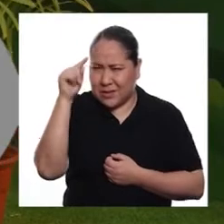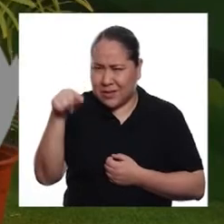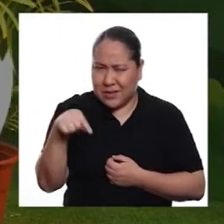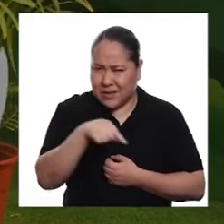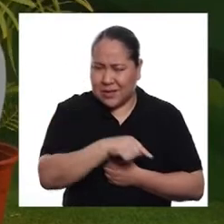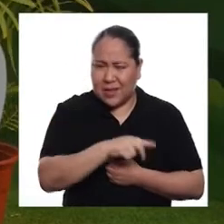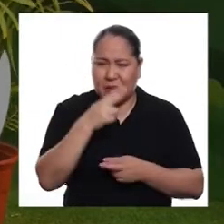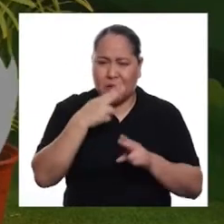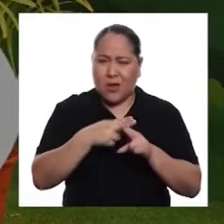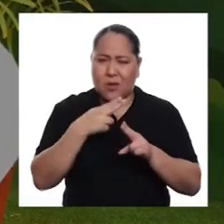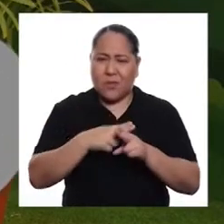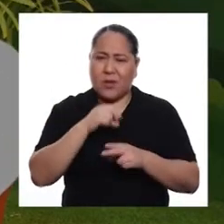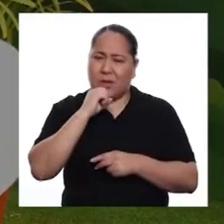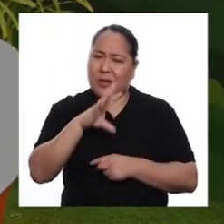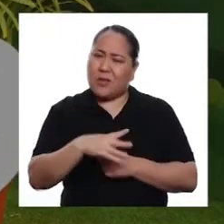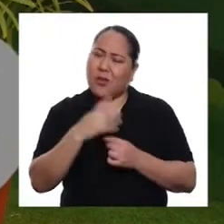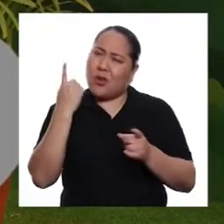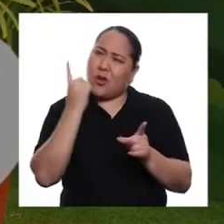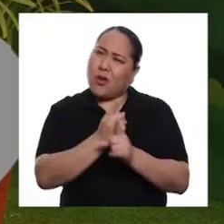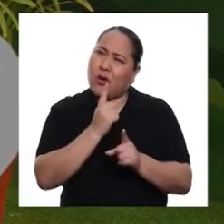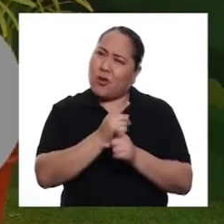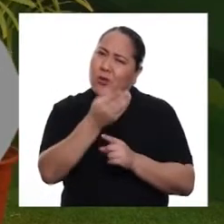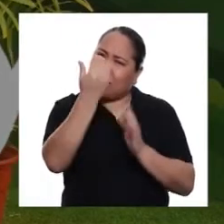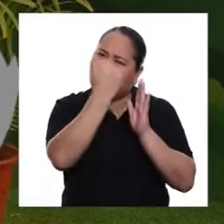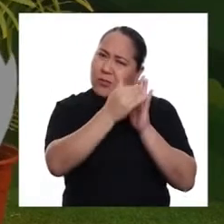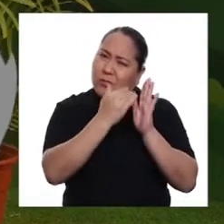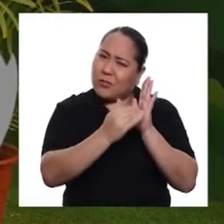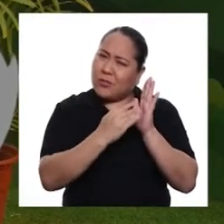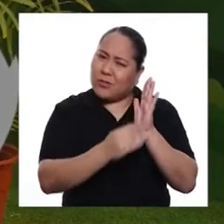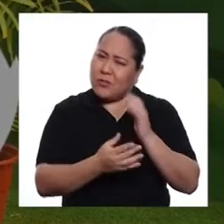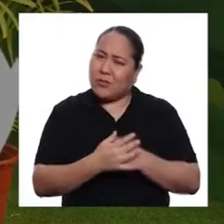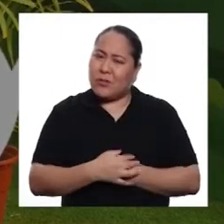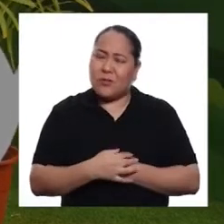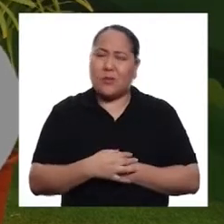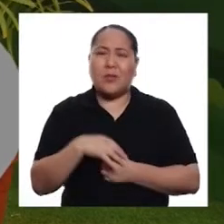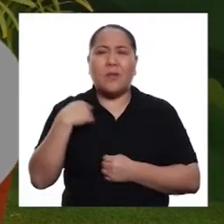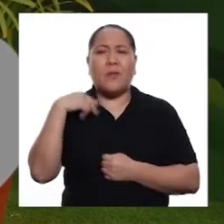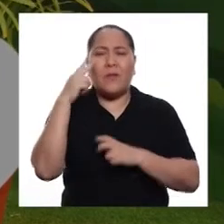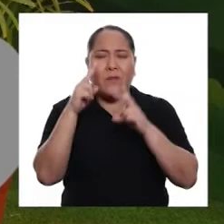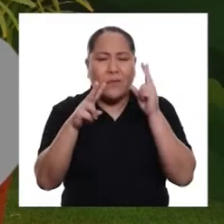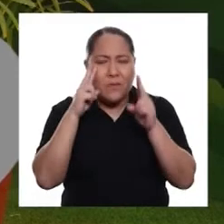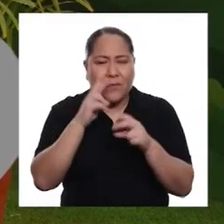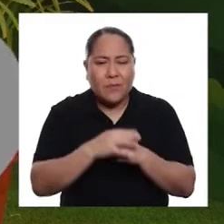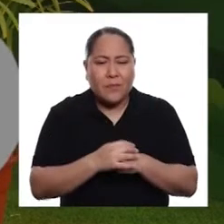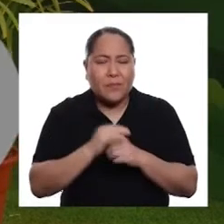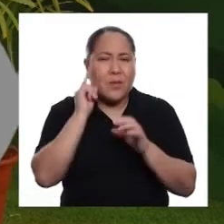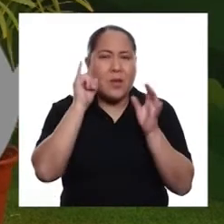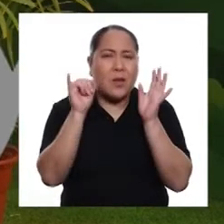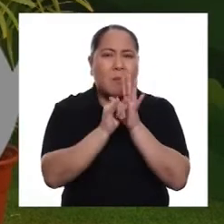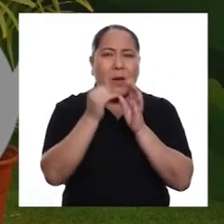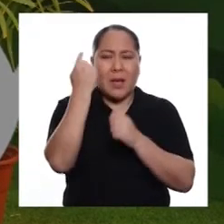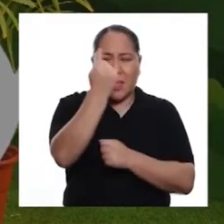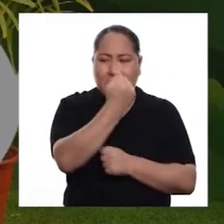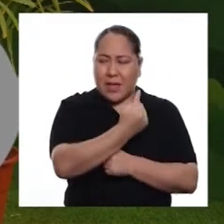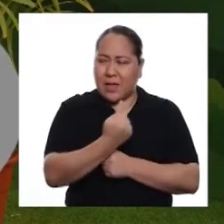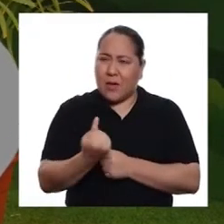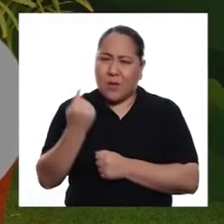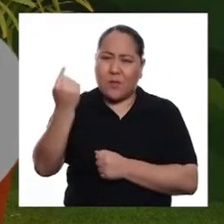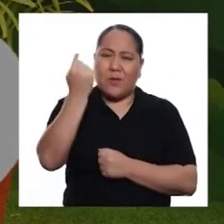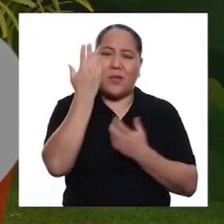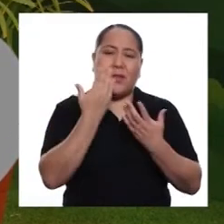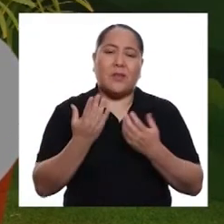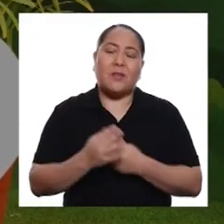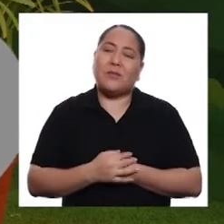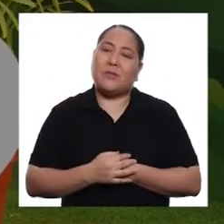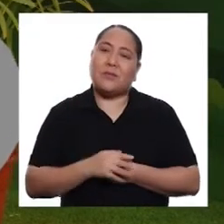hiciste para saber que los nombres que mencionaste son los ingredientes? Me di cuenta por la imagen de cada